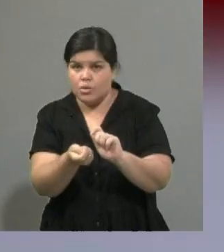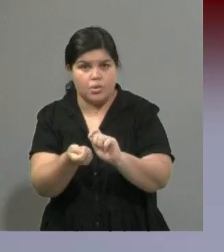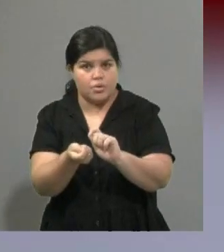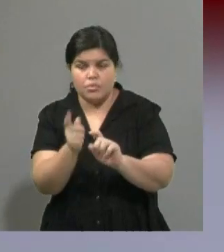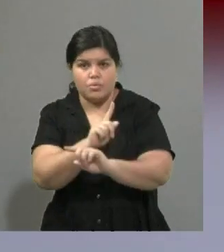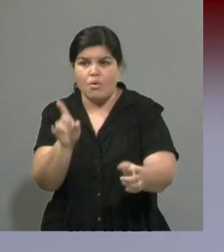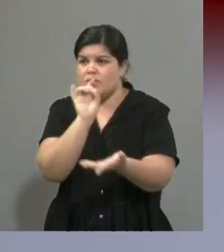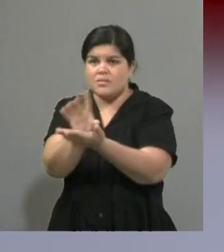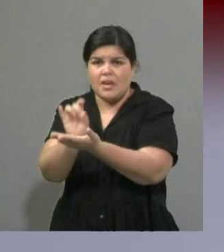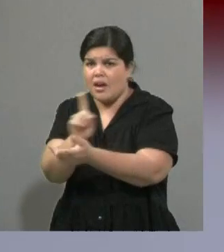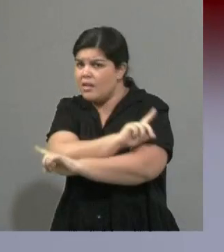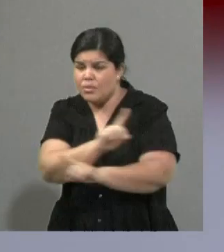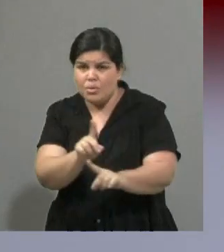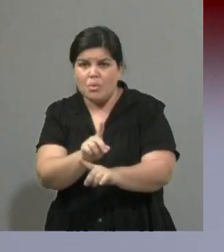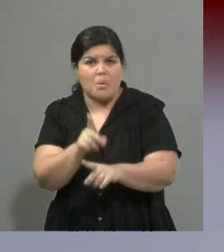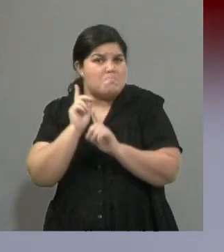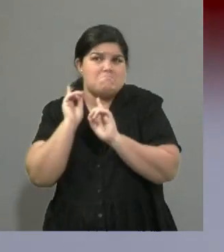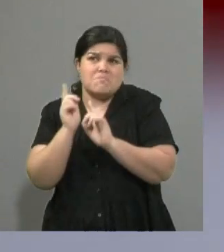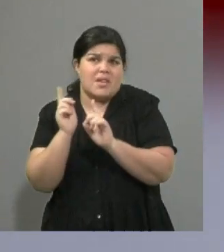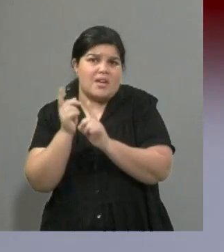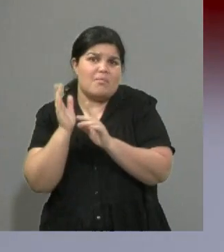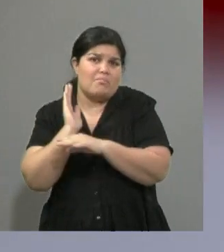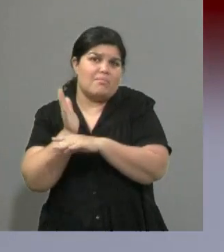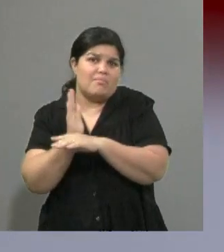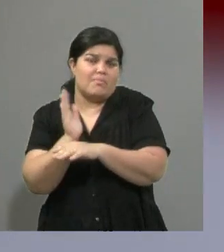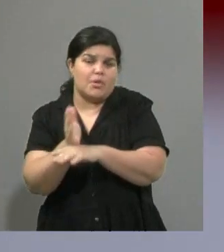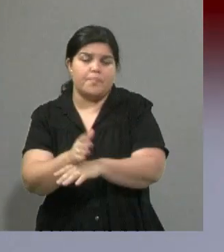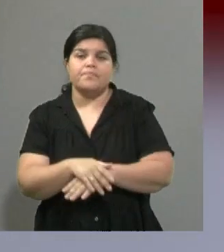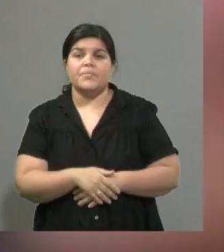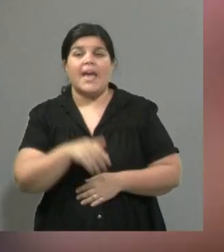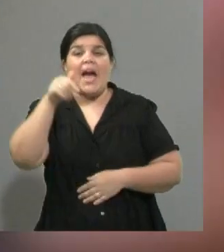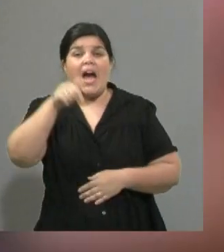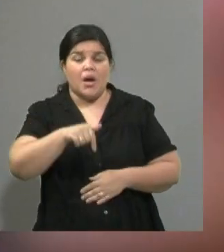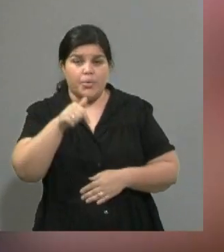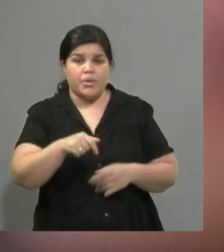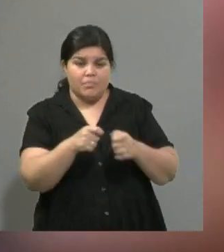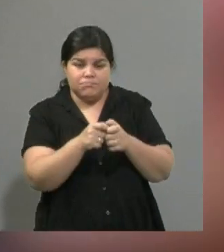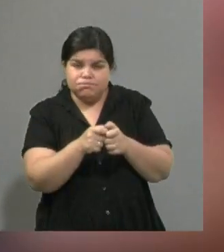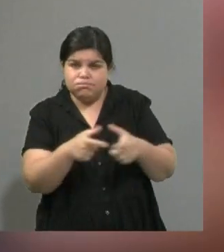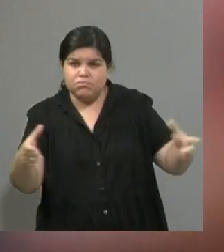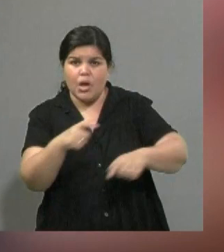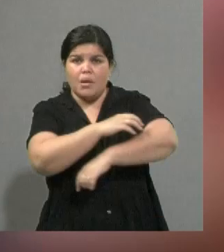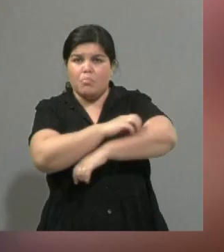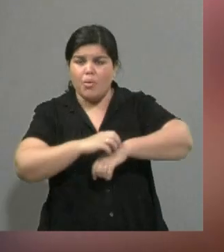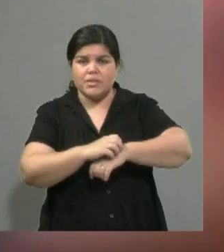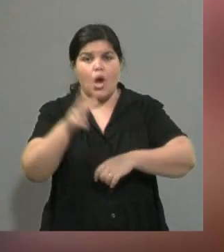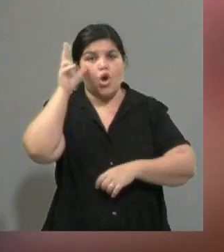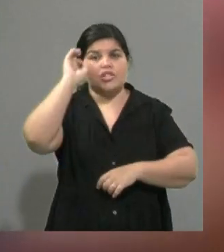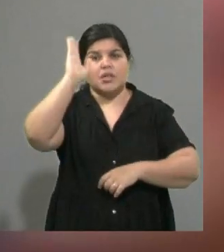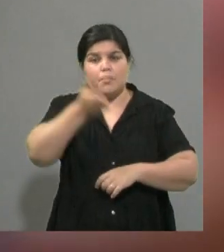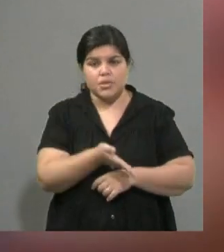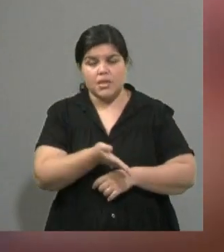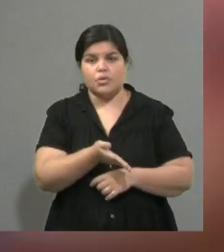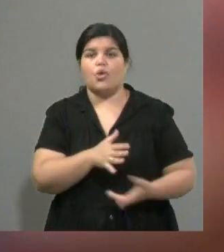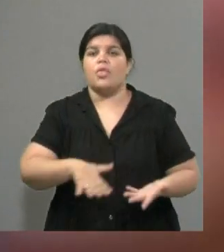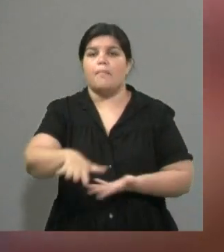contrario, de ese momento aquí han aumentado los índices de pobreza, un 80% de la población del Líbano